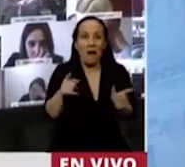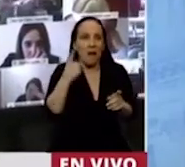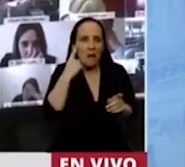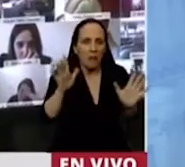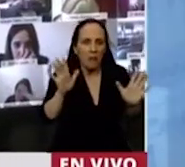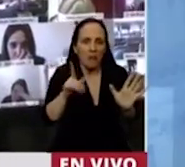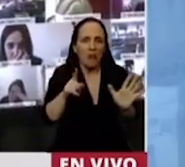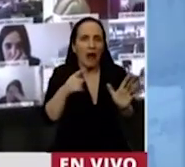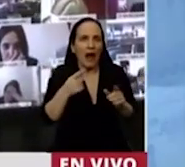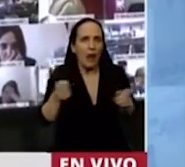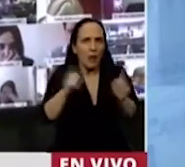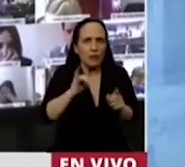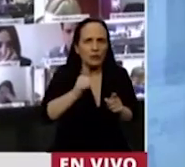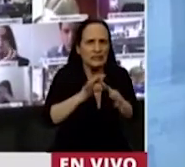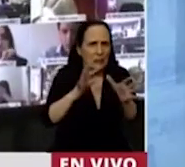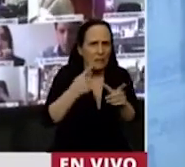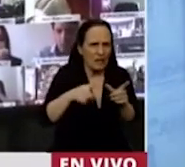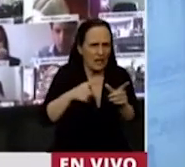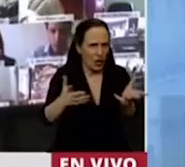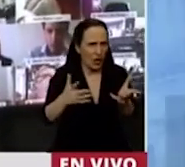a las instituciones, pero no sabíamos hasta cuándo.